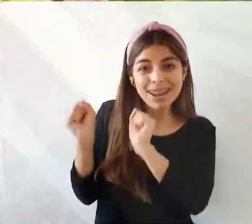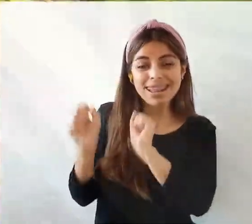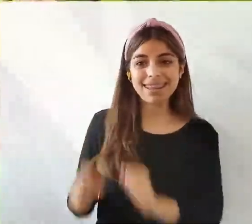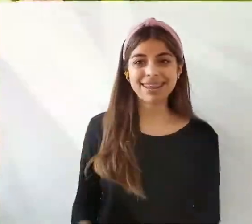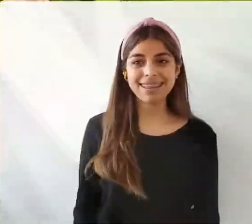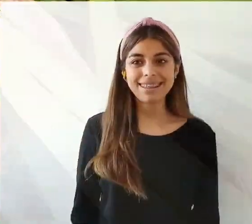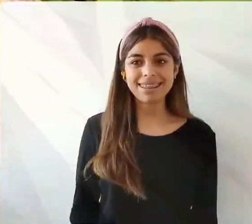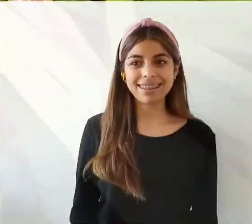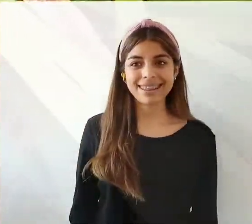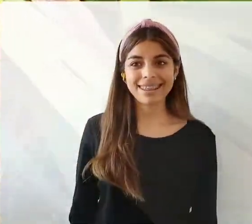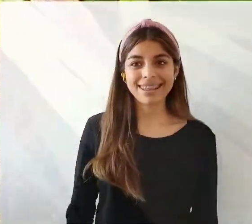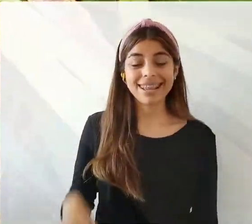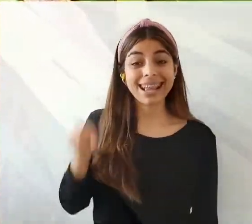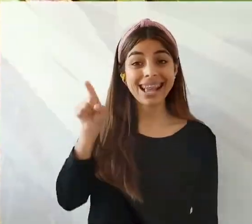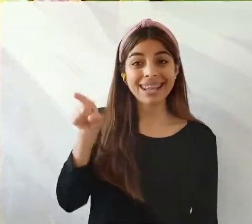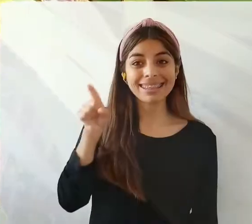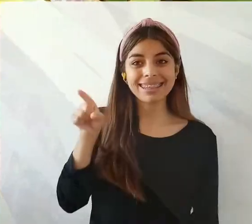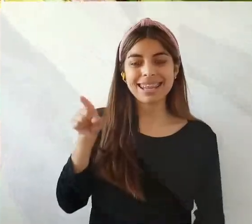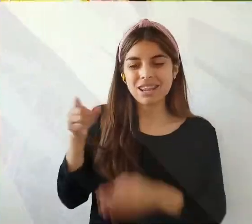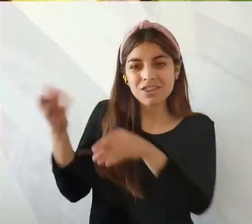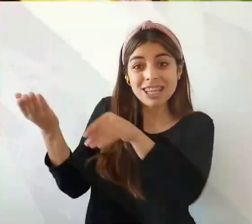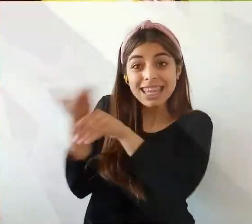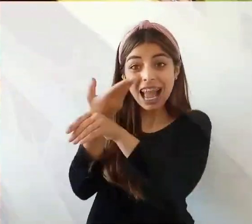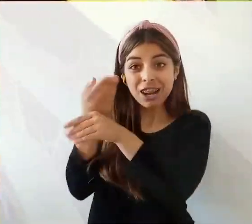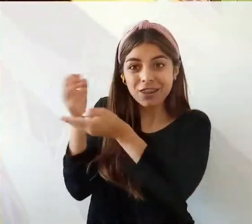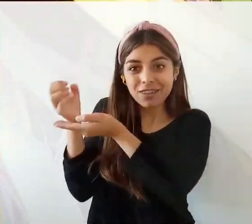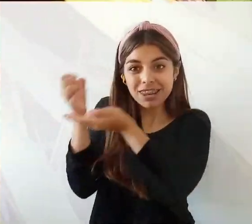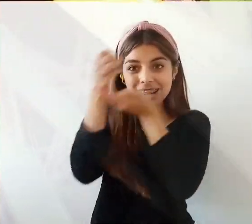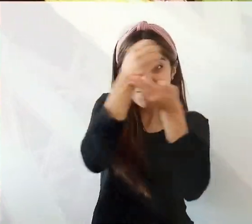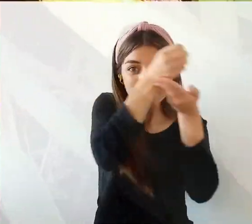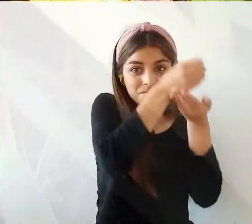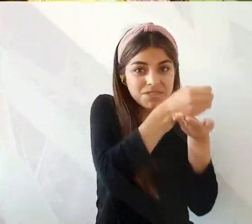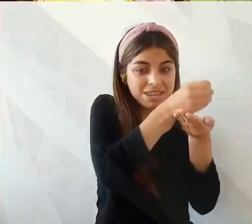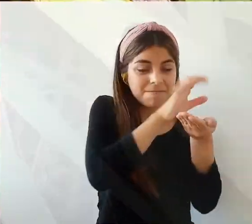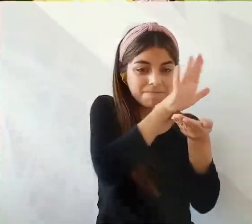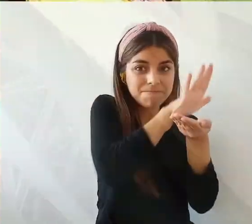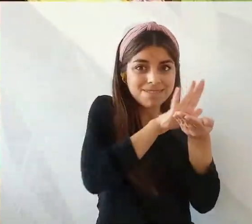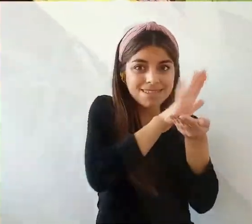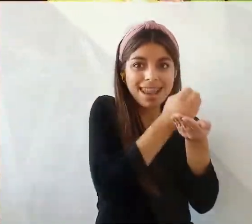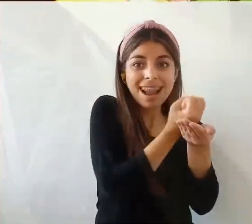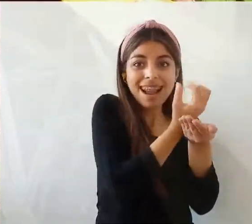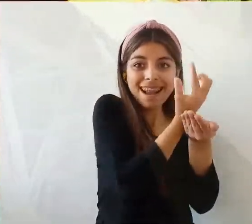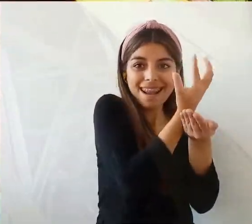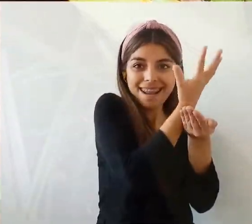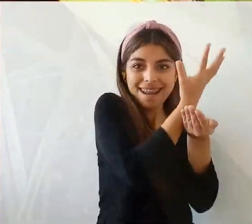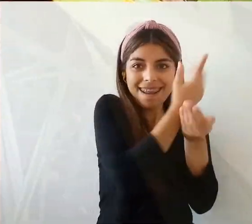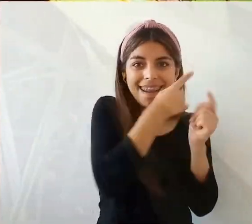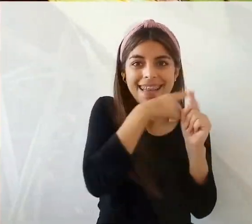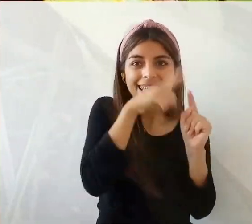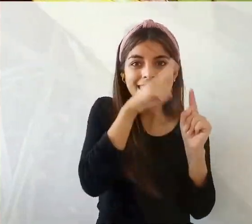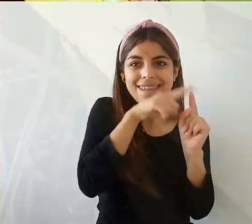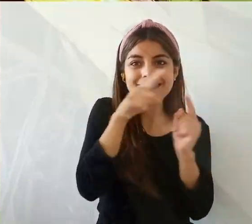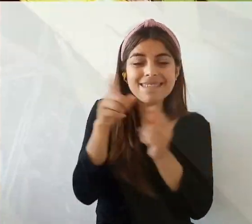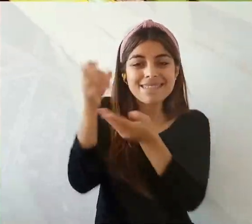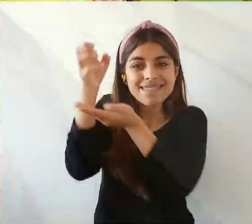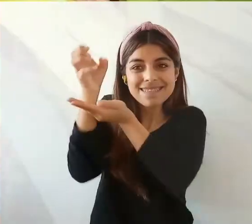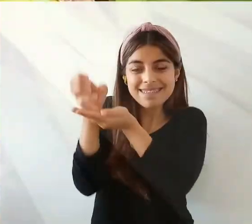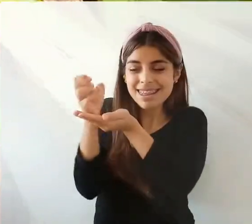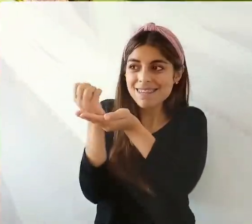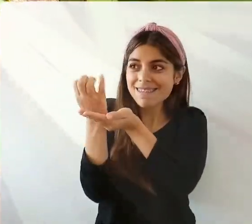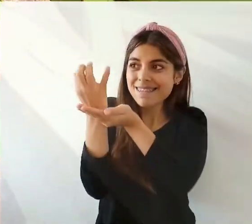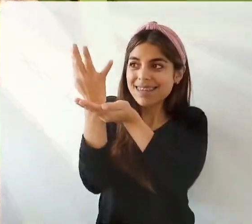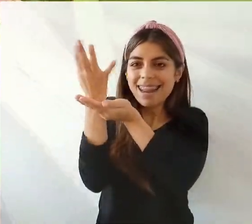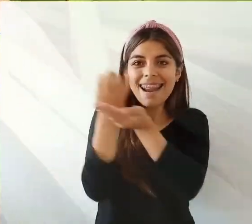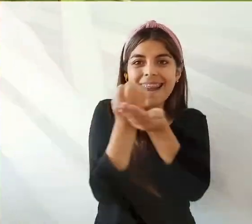Ya yo saco de esta y mi trasplanto, de acá lo corto y de ahí lo trasplanto. Así que ya he plantado varias de estas